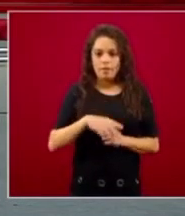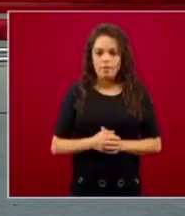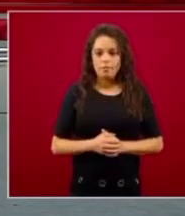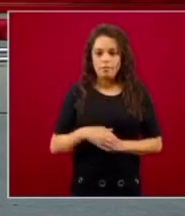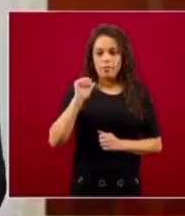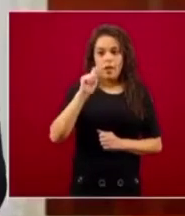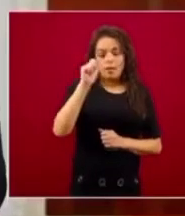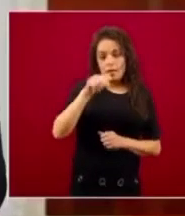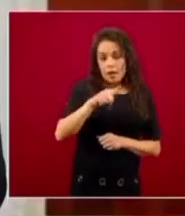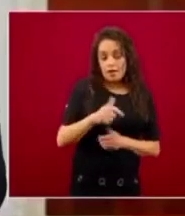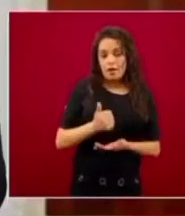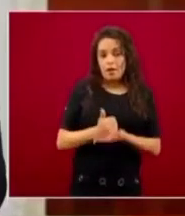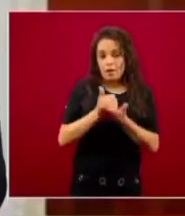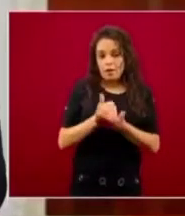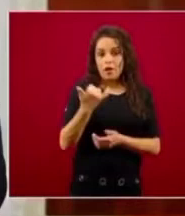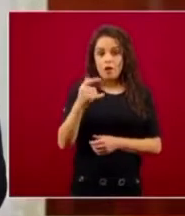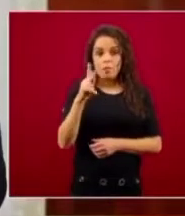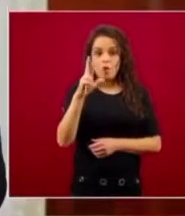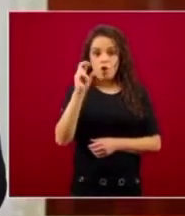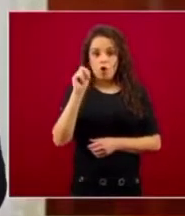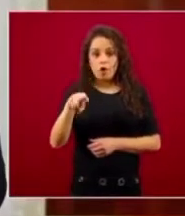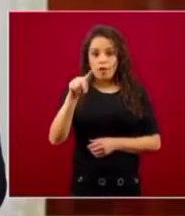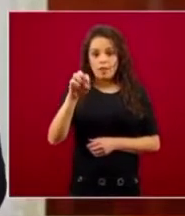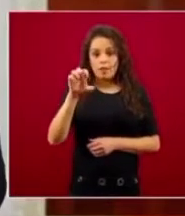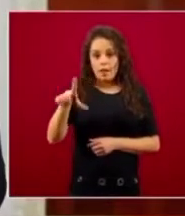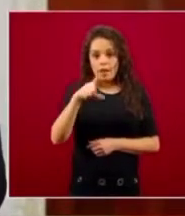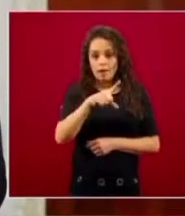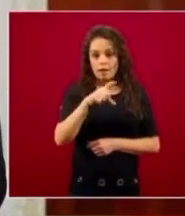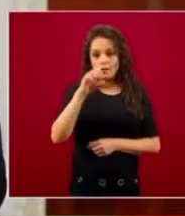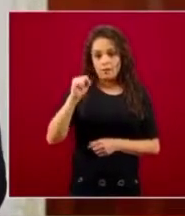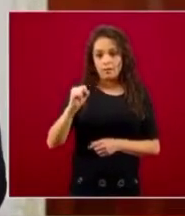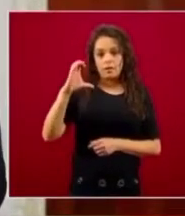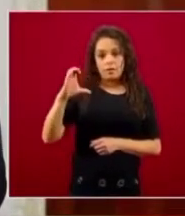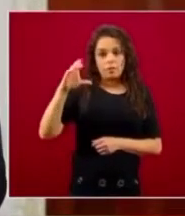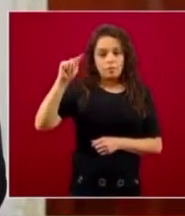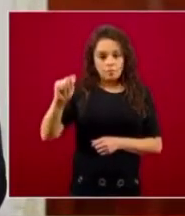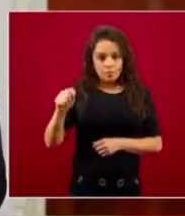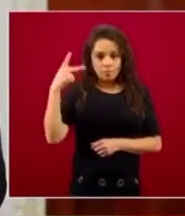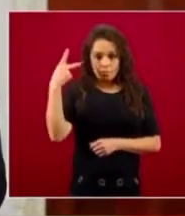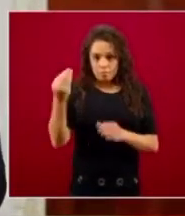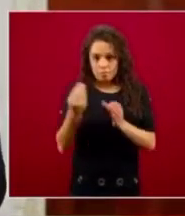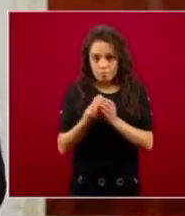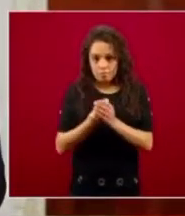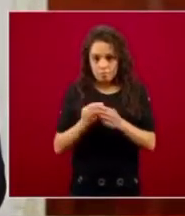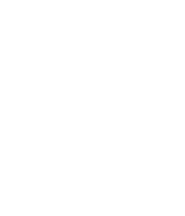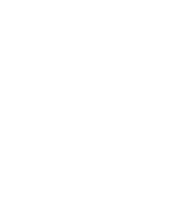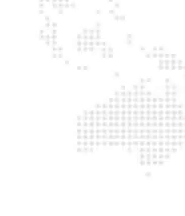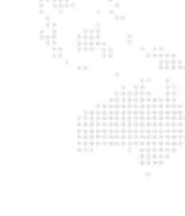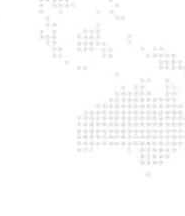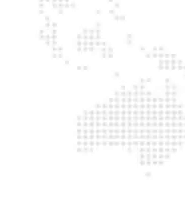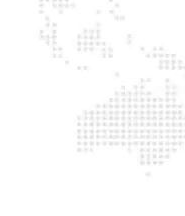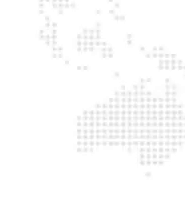privada y Promtel de la Secretaría de Comunicaciones y Transportes como ente público.